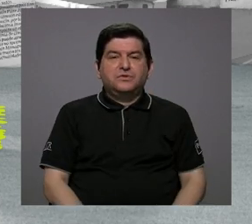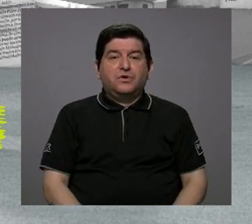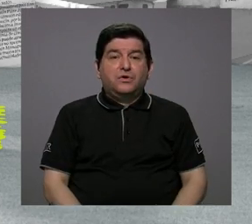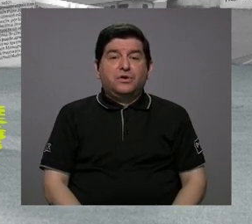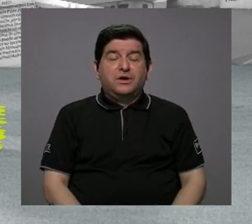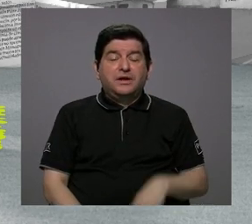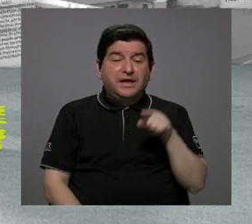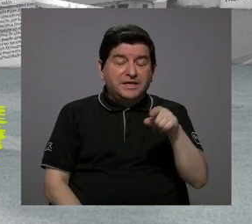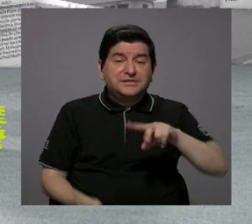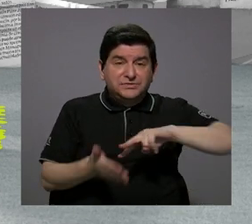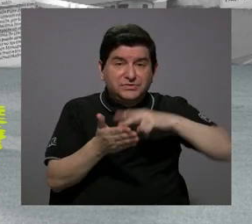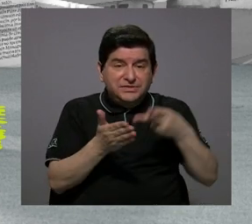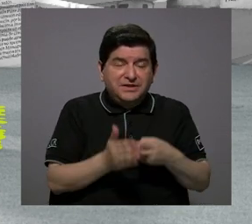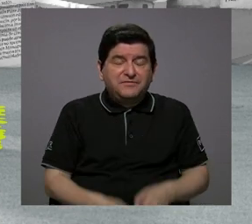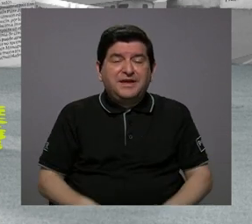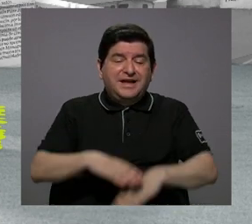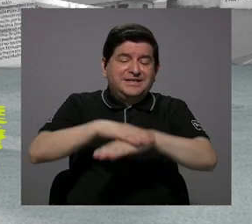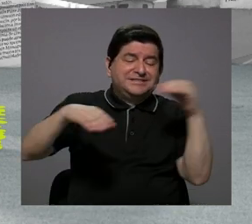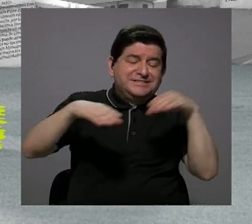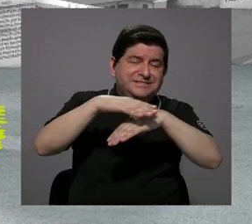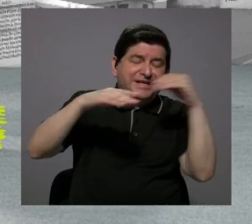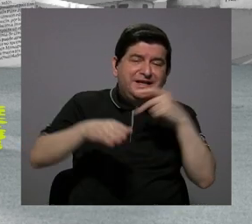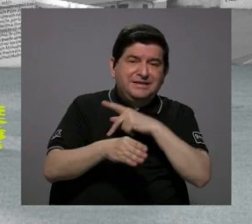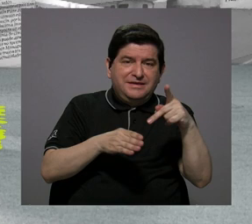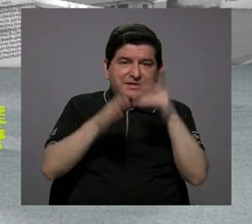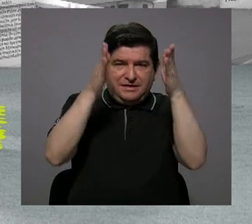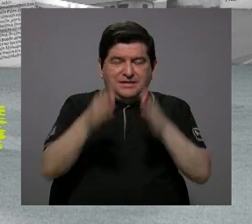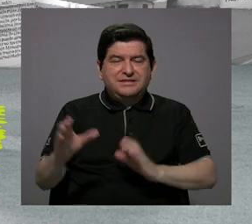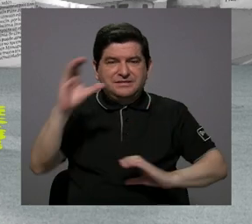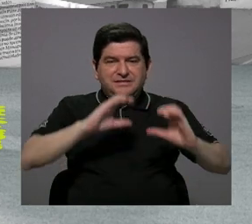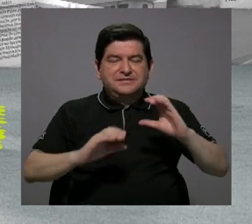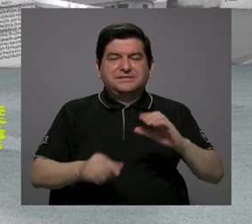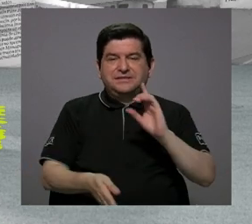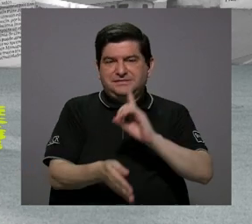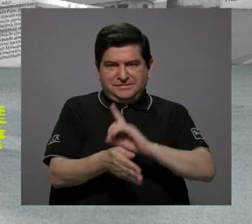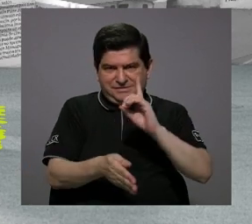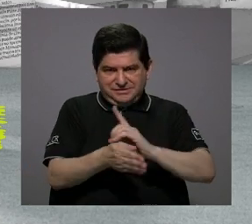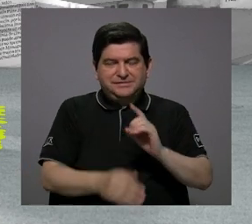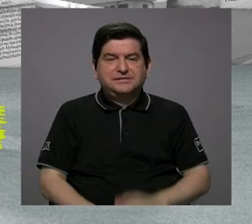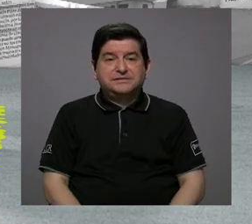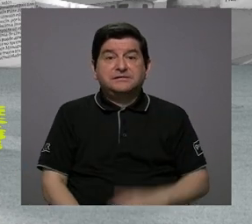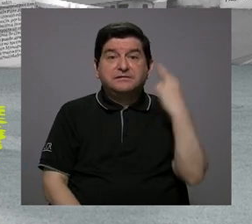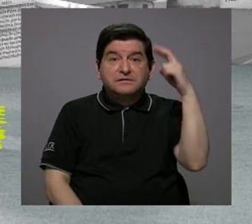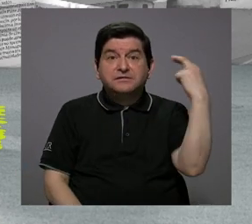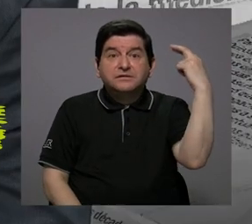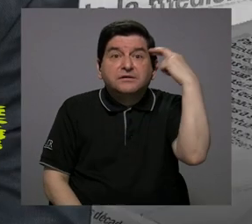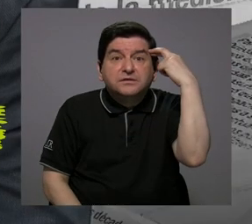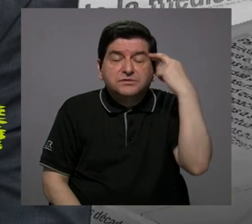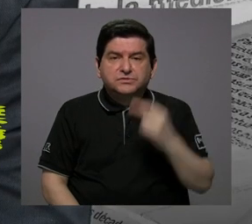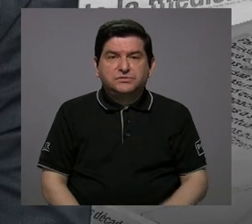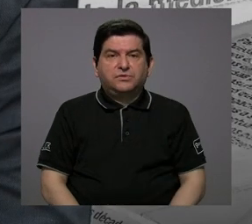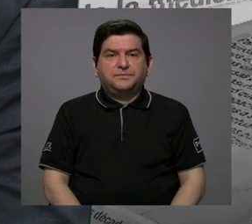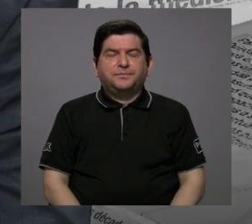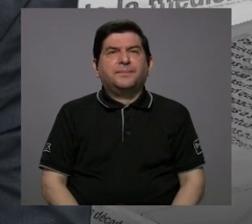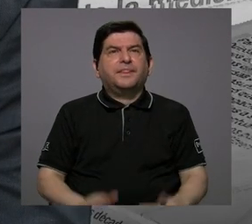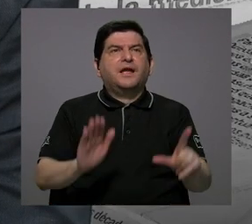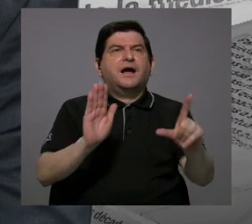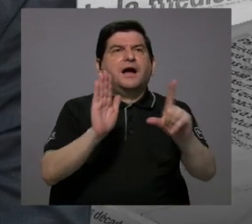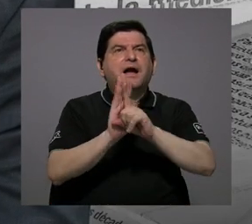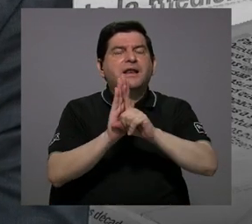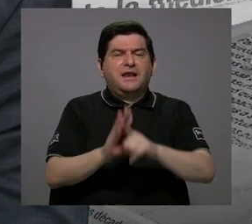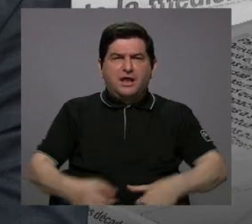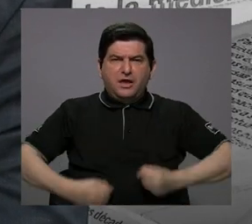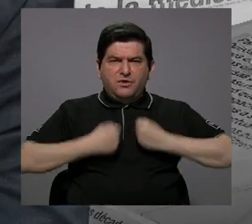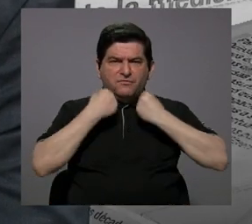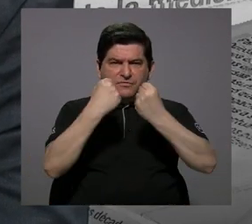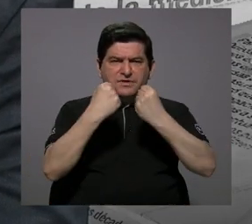éxodo de profesionales en ciencias médicas y esto obedece también a la ley de